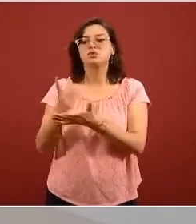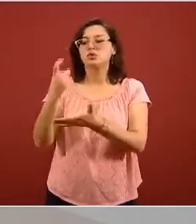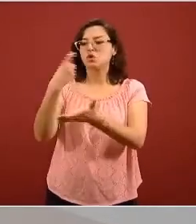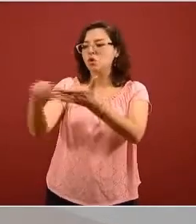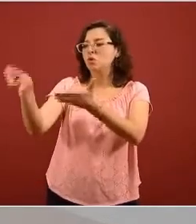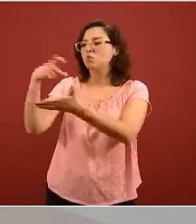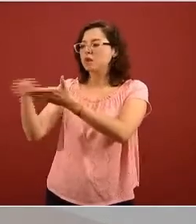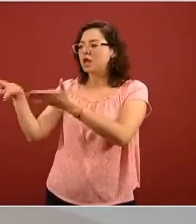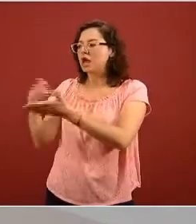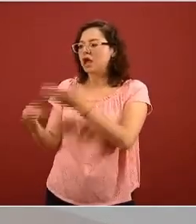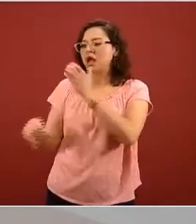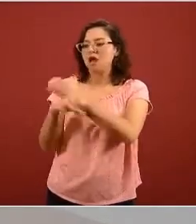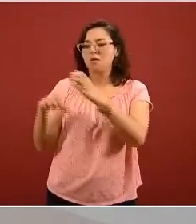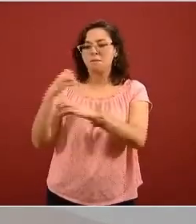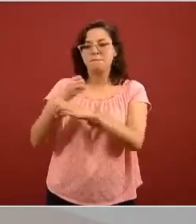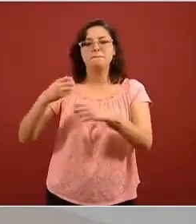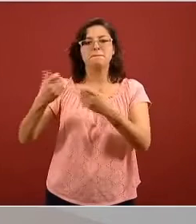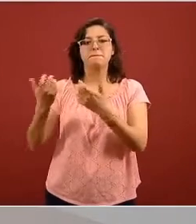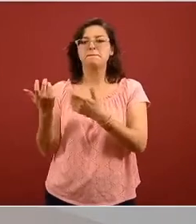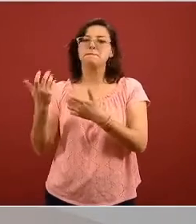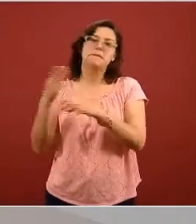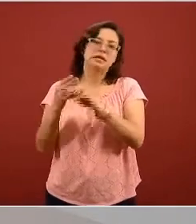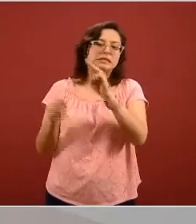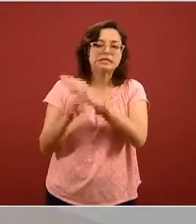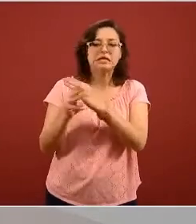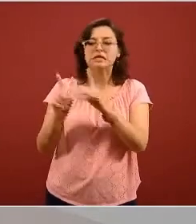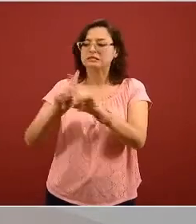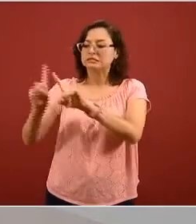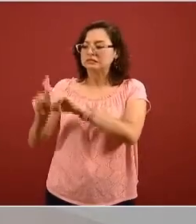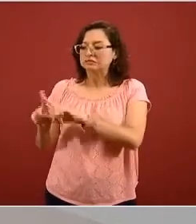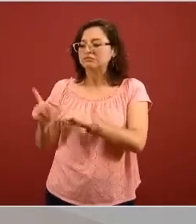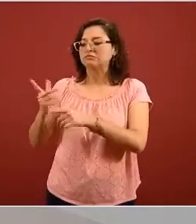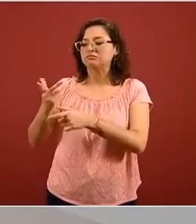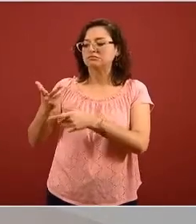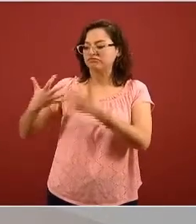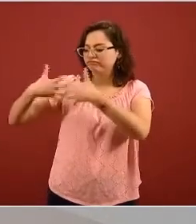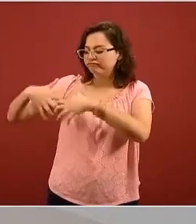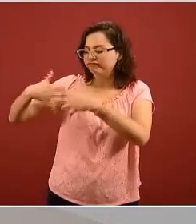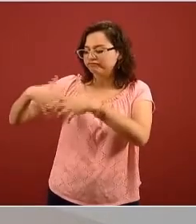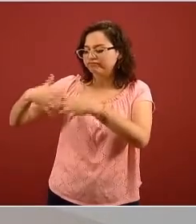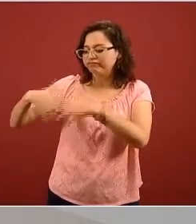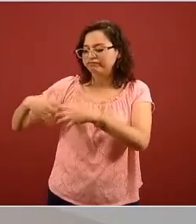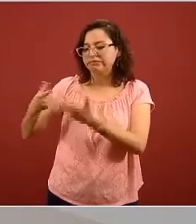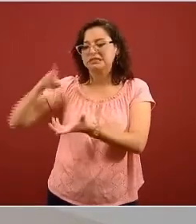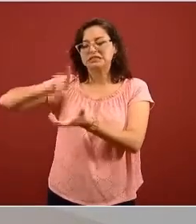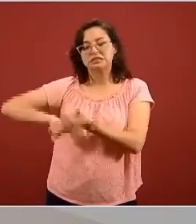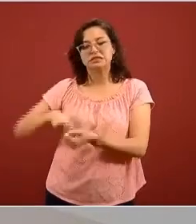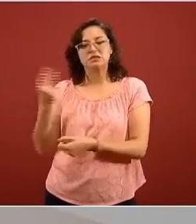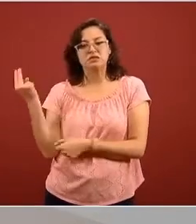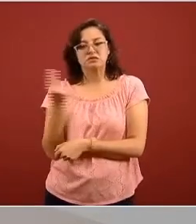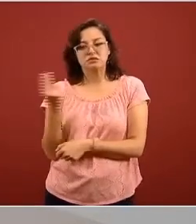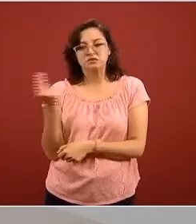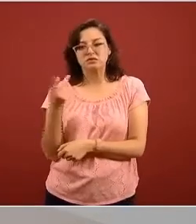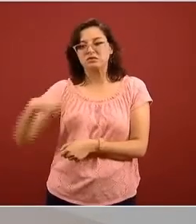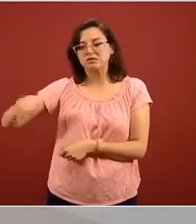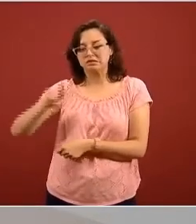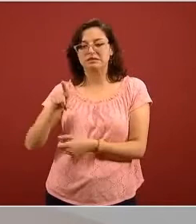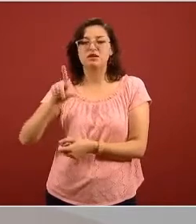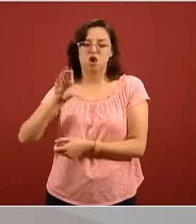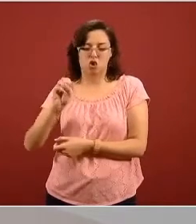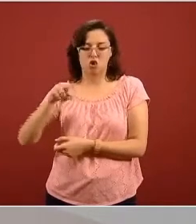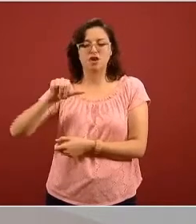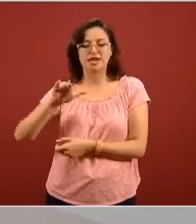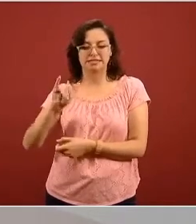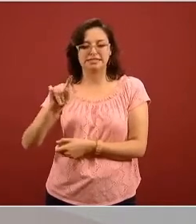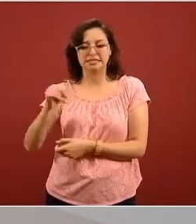de algunas partes de hecho algunas se van a construir en los propios centros públicos de investigación y desarrollo tecnológico del CONACYT